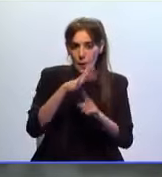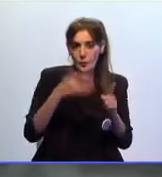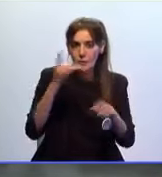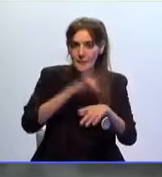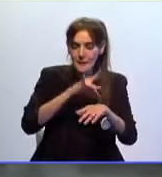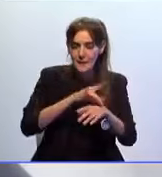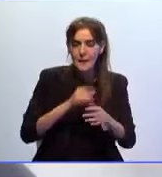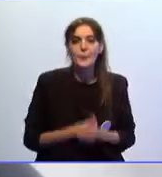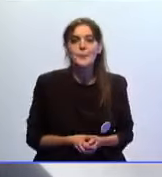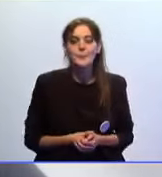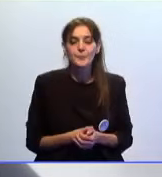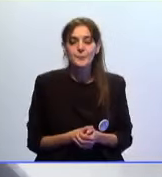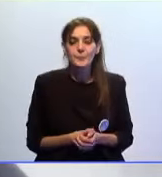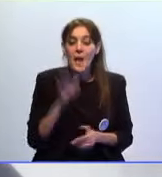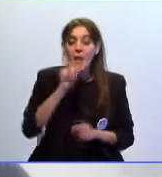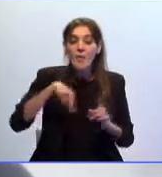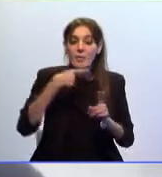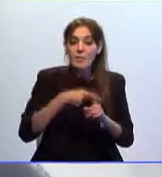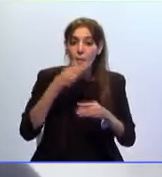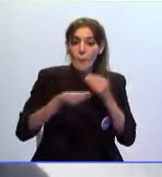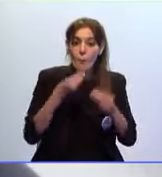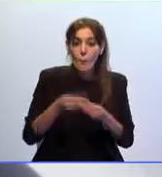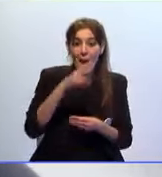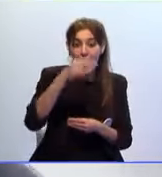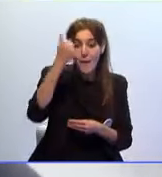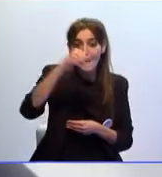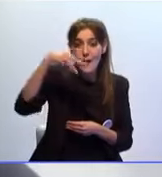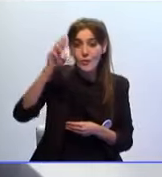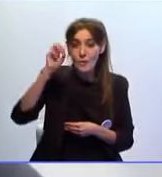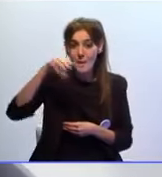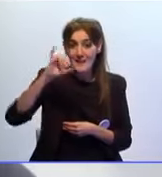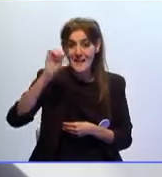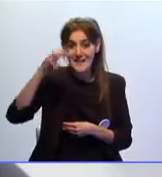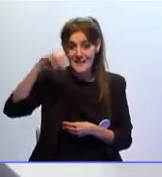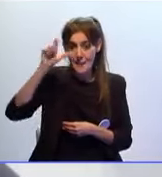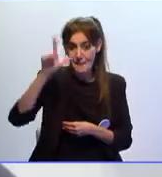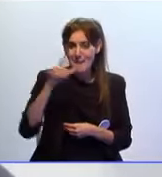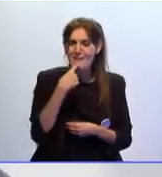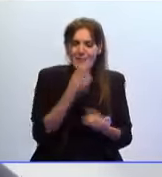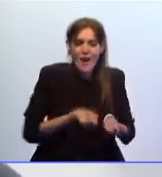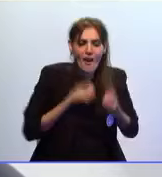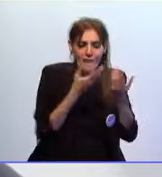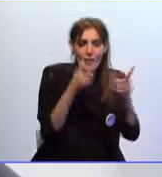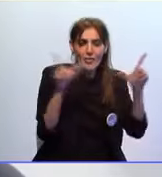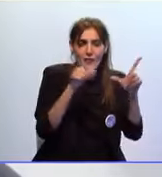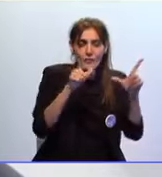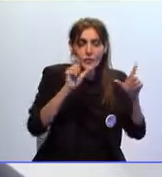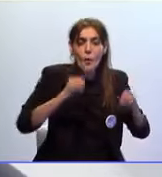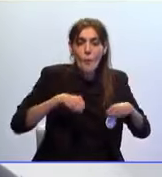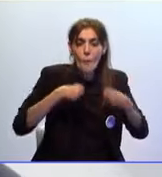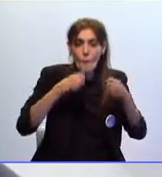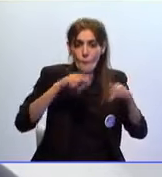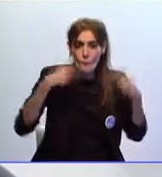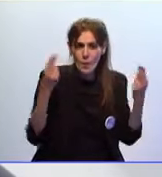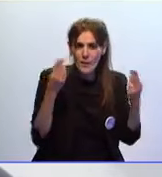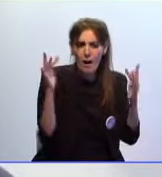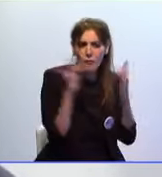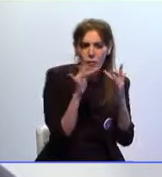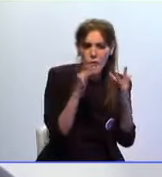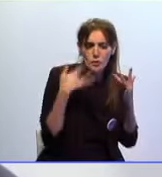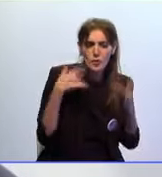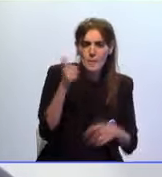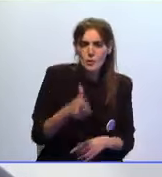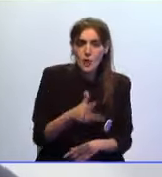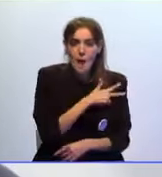medicalizado. Mientras tanto el hermano de Marian Jamal Hayek ha informado a la televisión pública de que ya han contactado con un